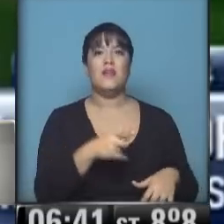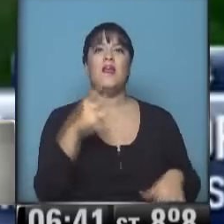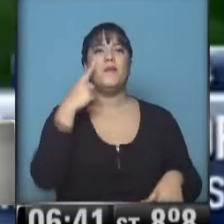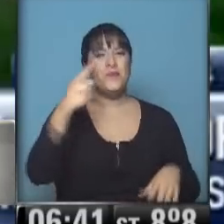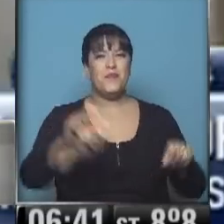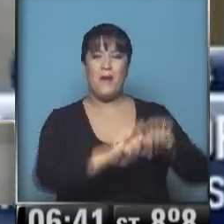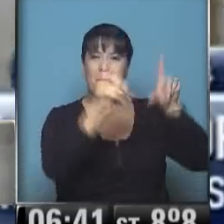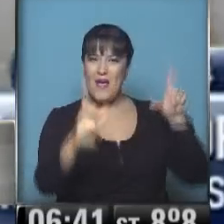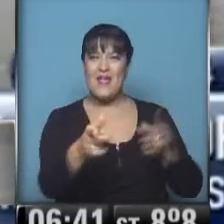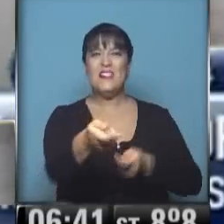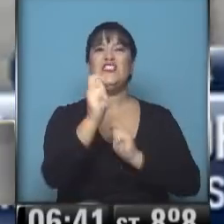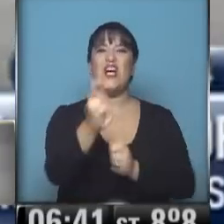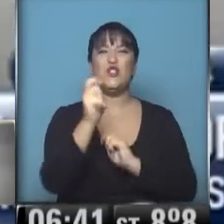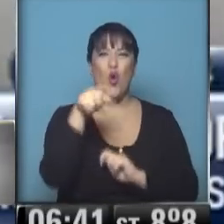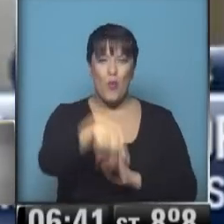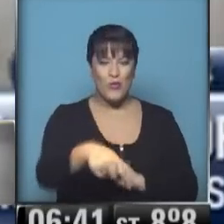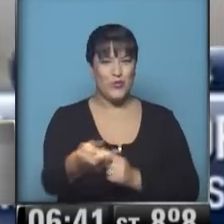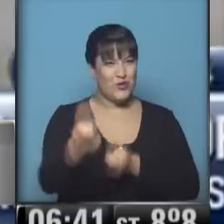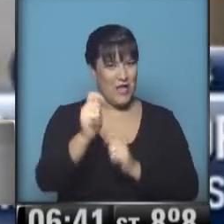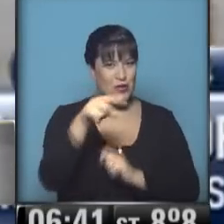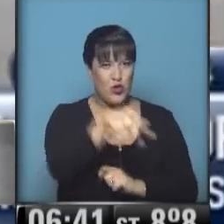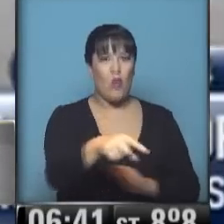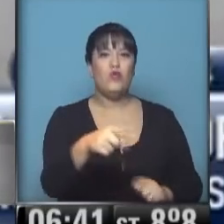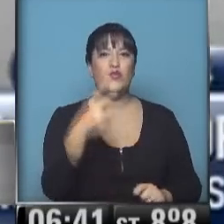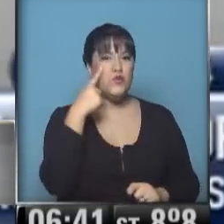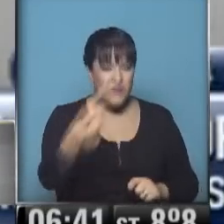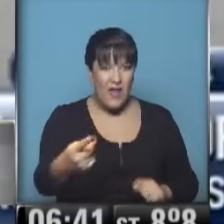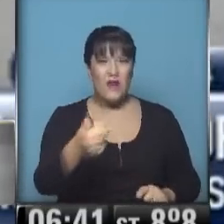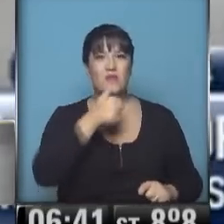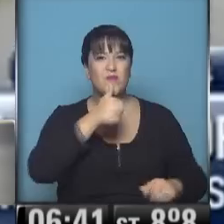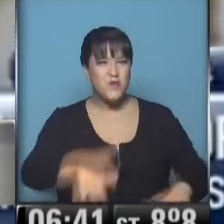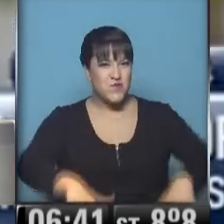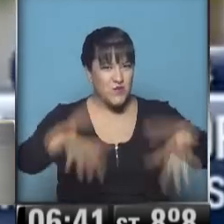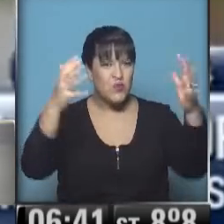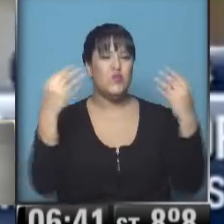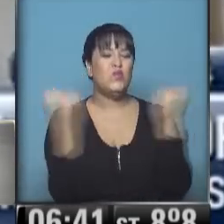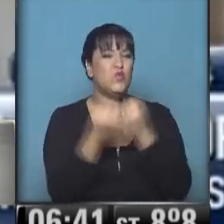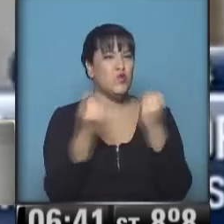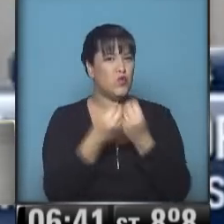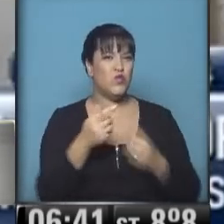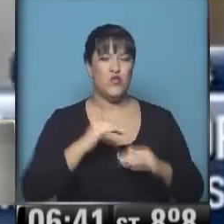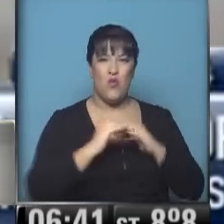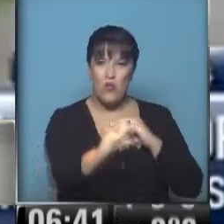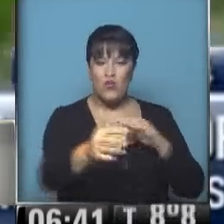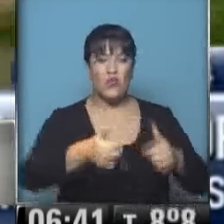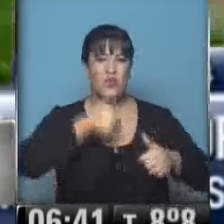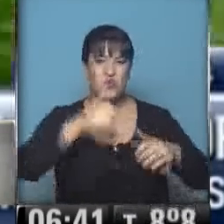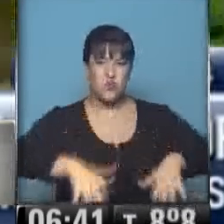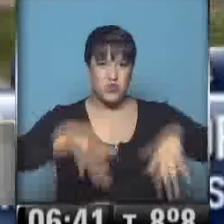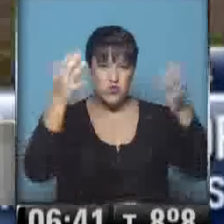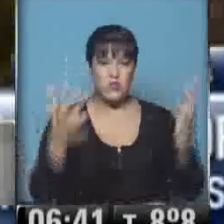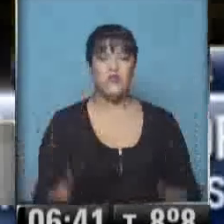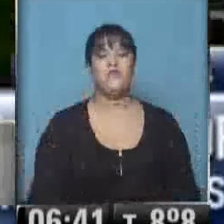en imágenes Chascomús en estos momentos a donde vemos la magnitud del evento en cuanto a cantidad de agua en el suelo. Realmente muy importante.